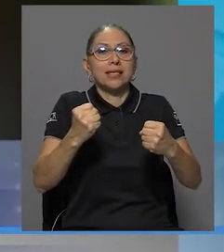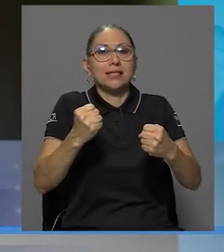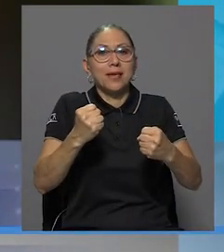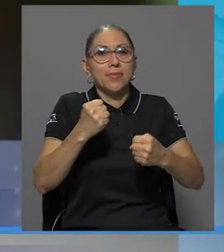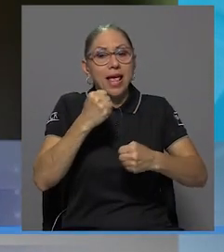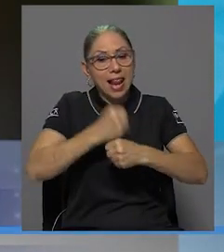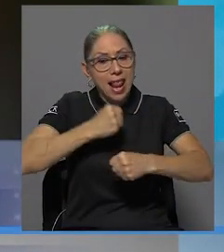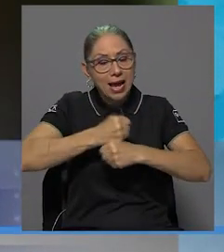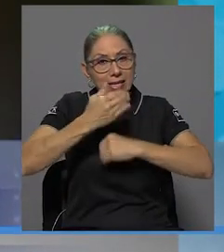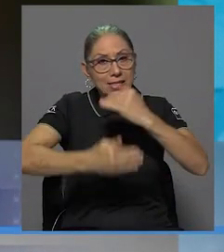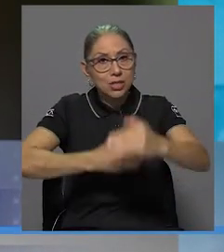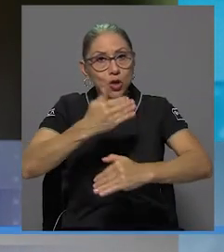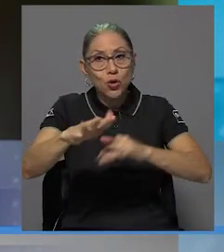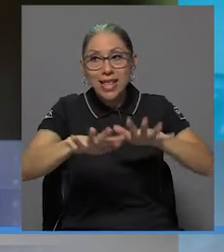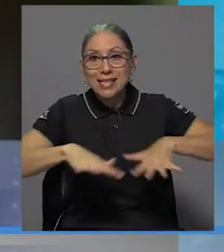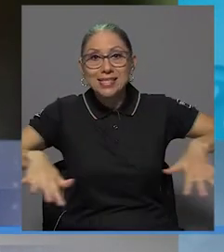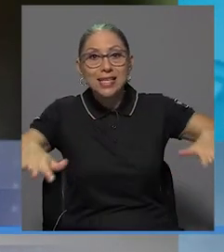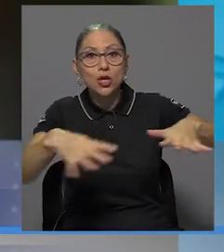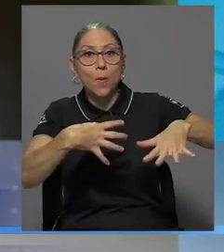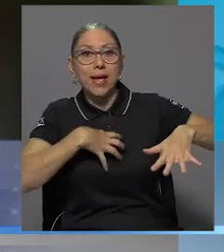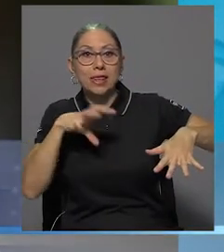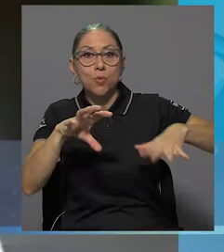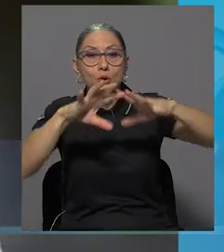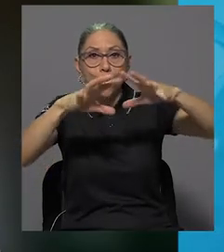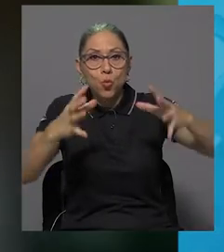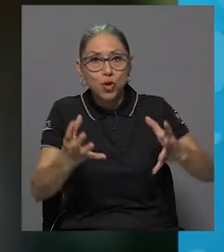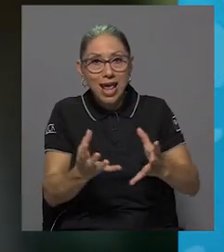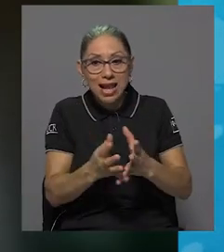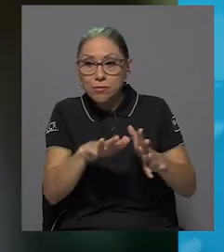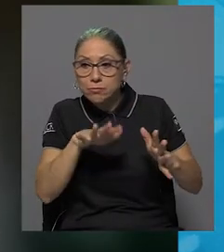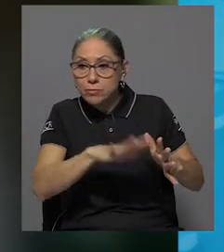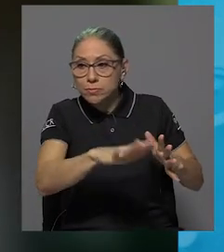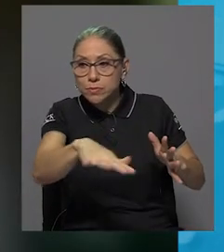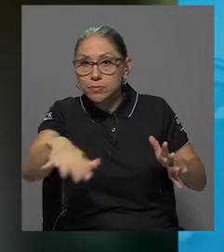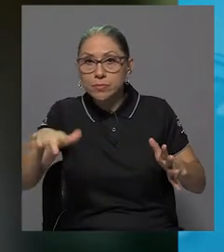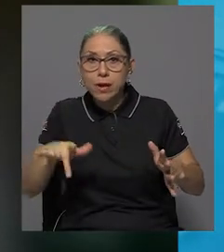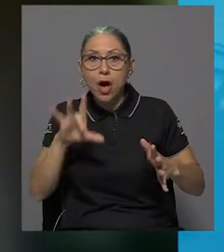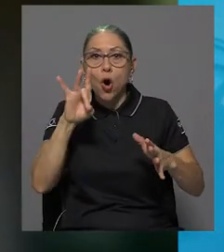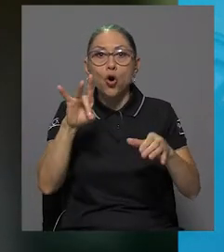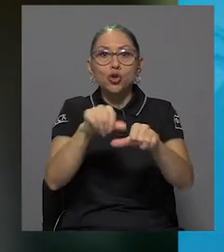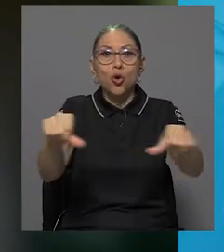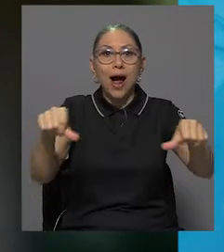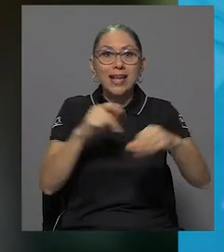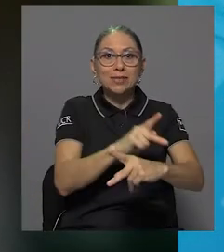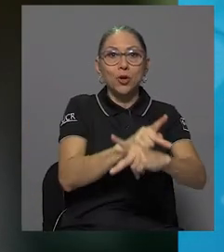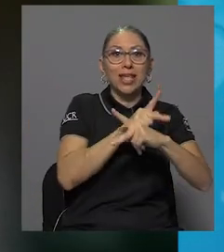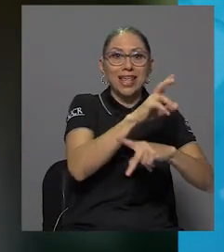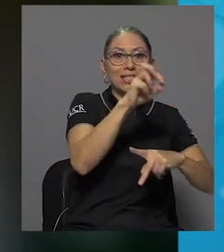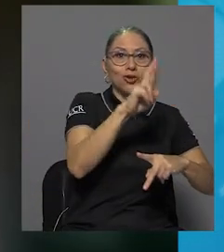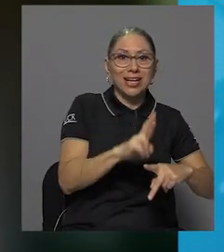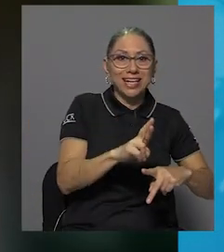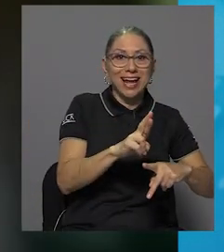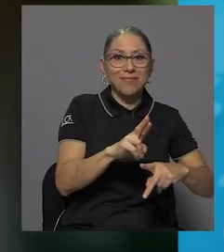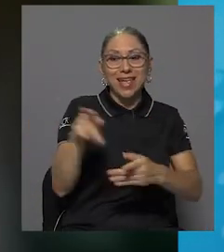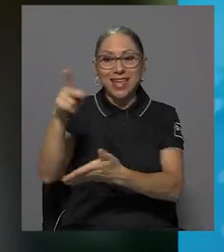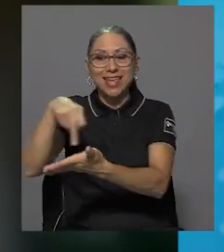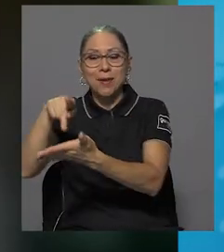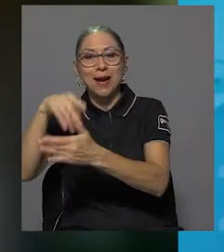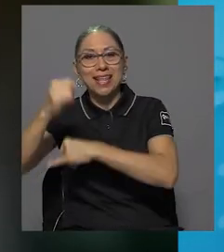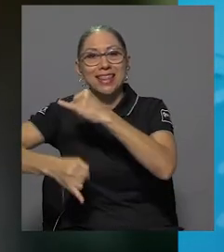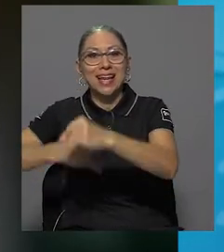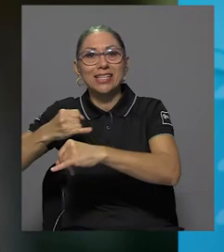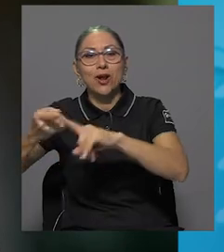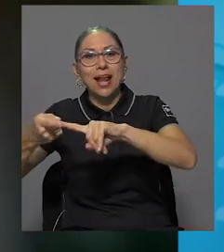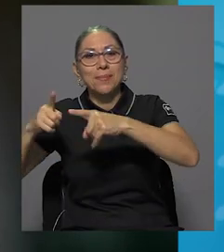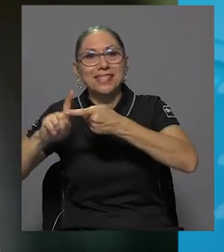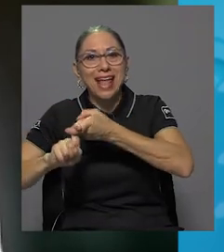del sitio patrimonio mundial, que está conformado por ocho áreas protegidas en el sector de Costa Rica y por el Parque Internacional La